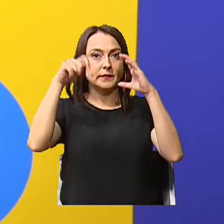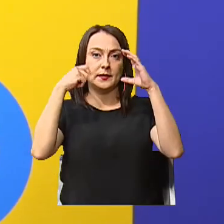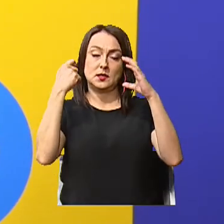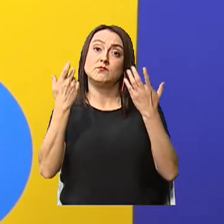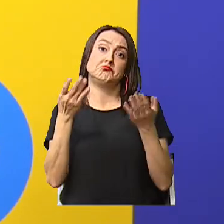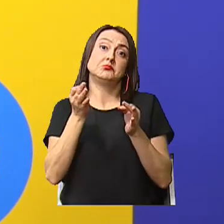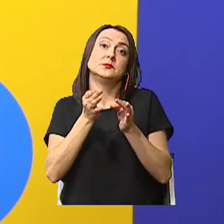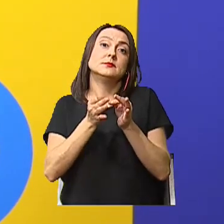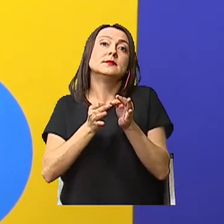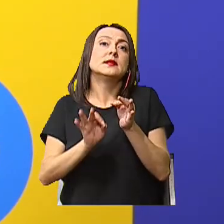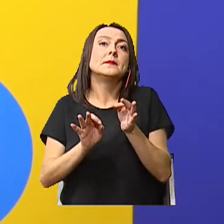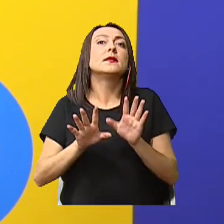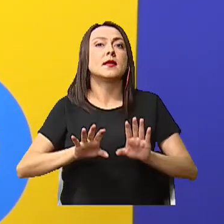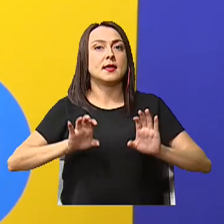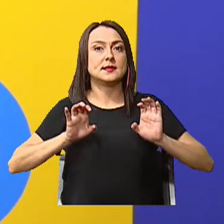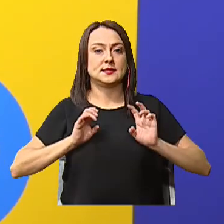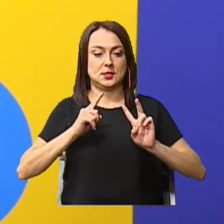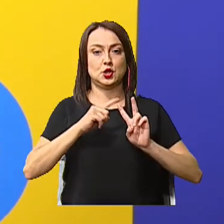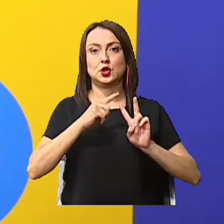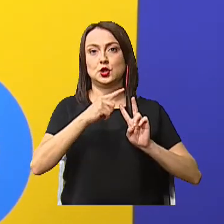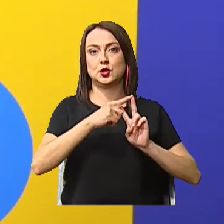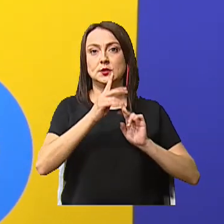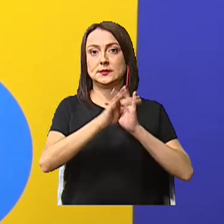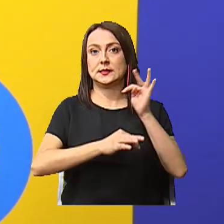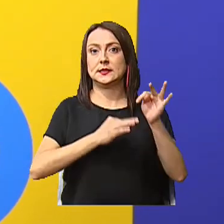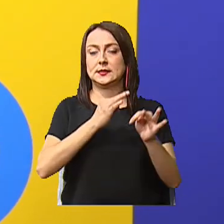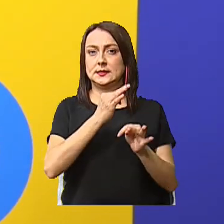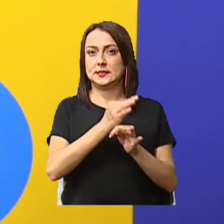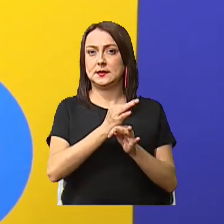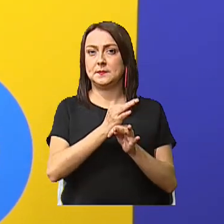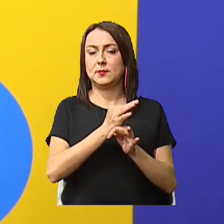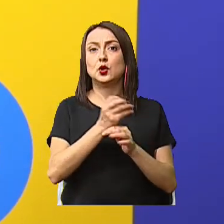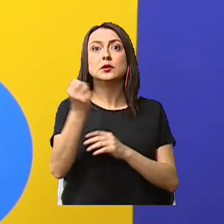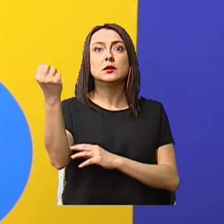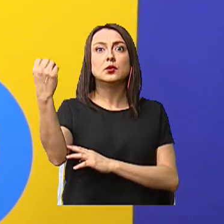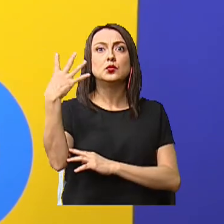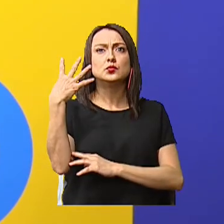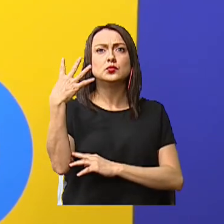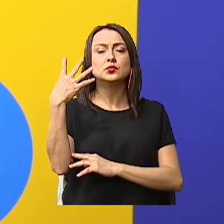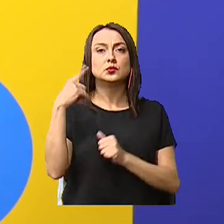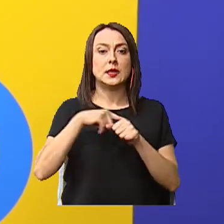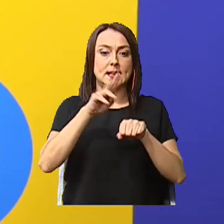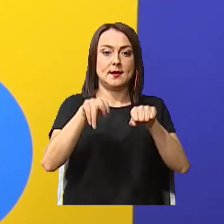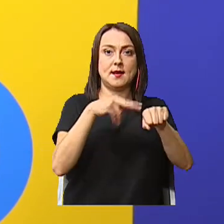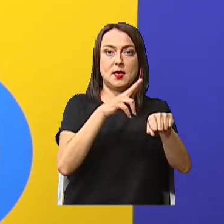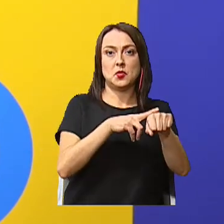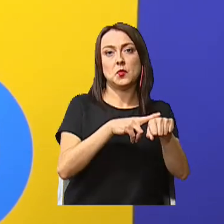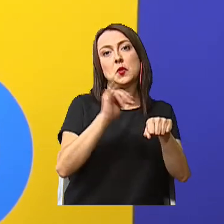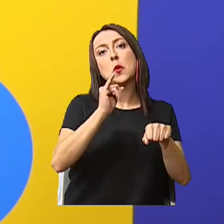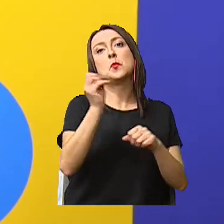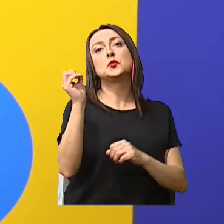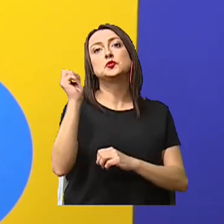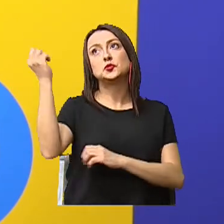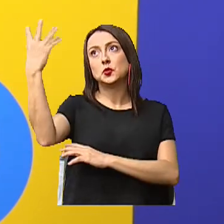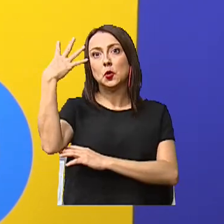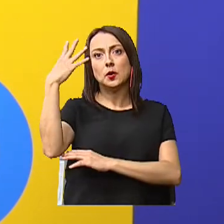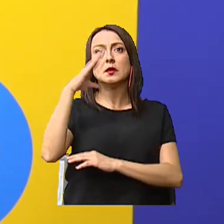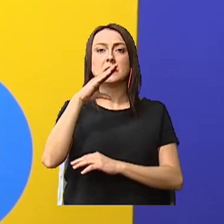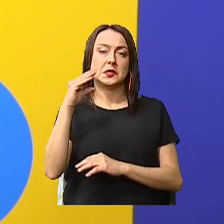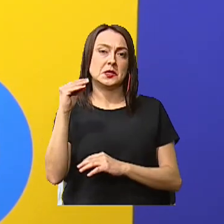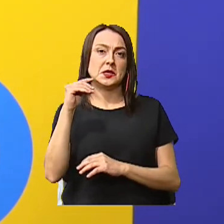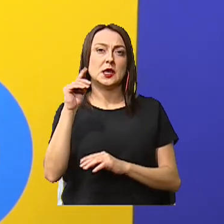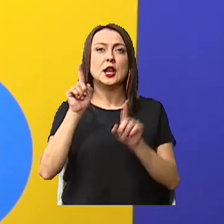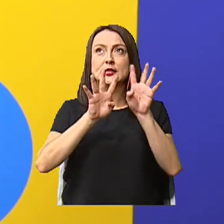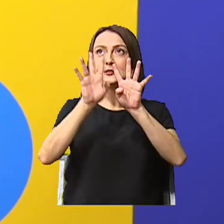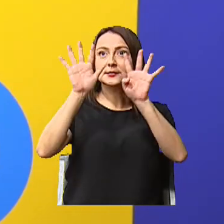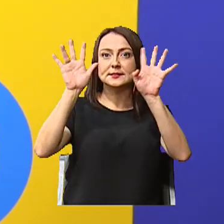muy simple Que existen dos tipos de fuentes de luz La natural, como el sol Como las